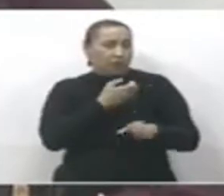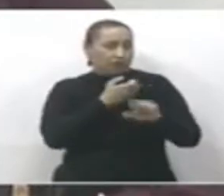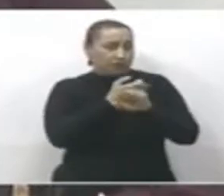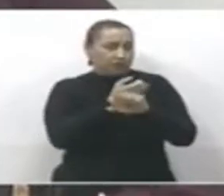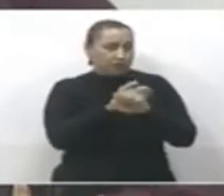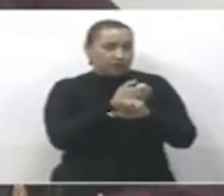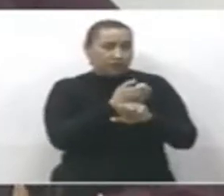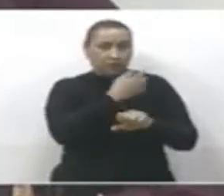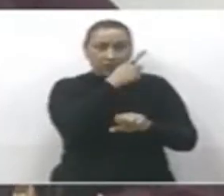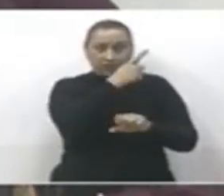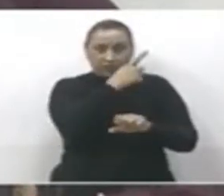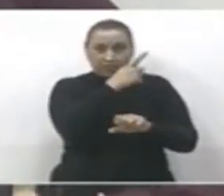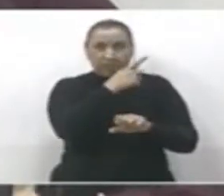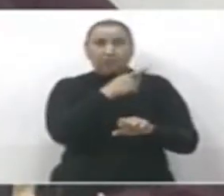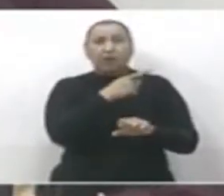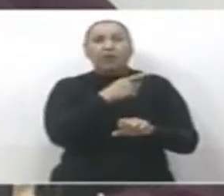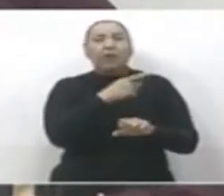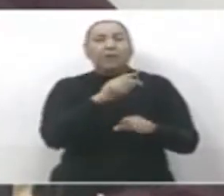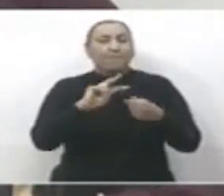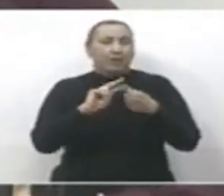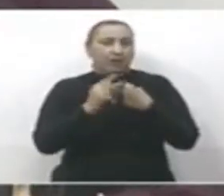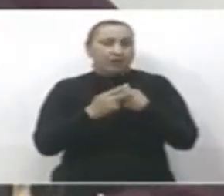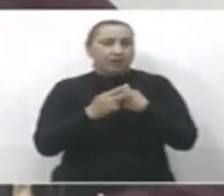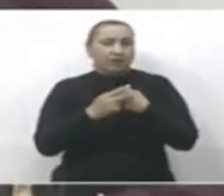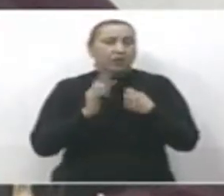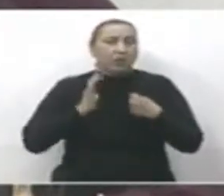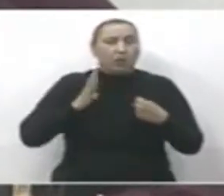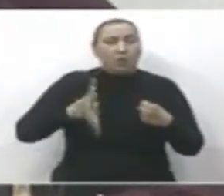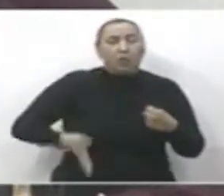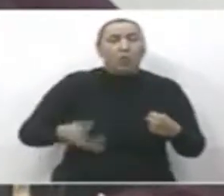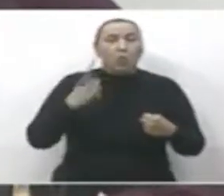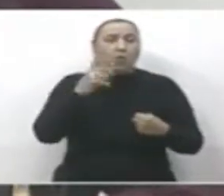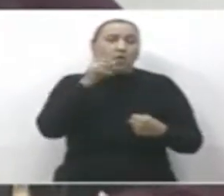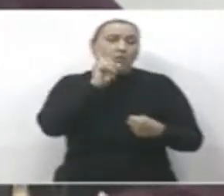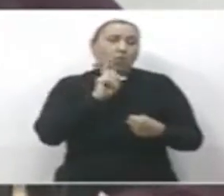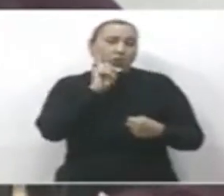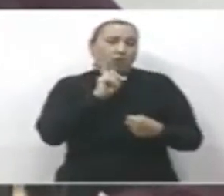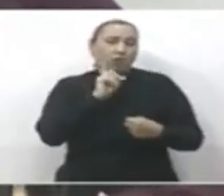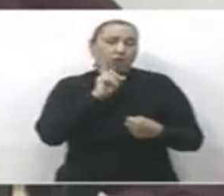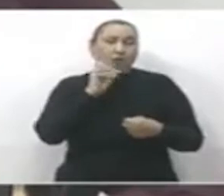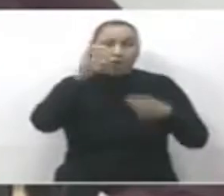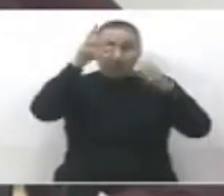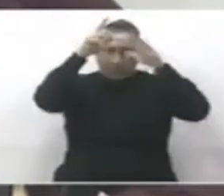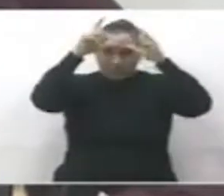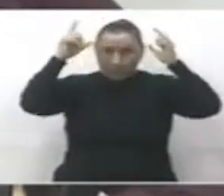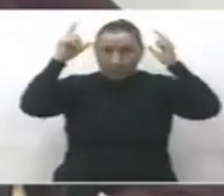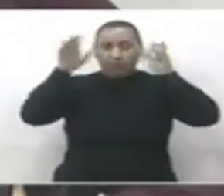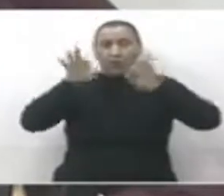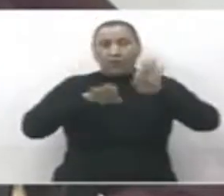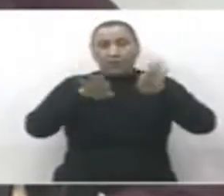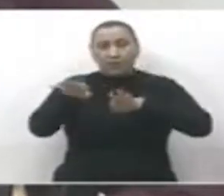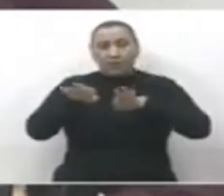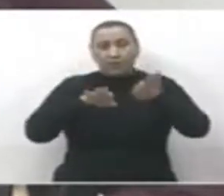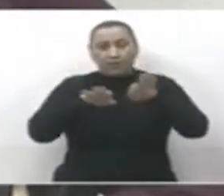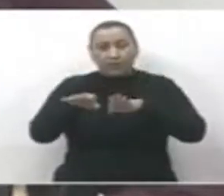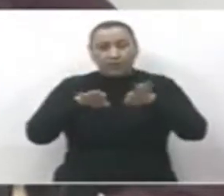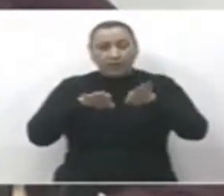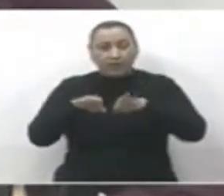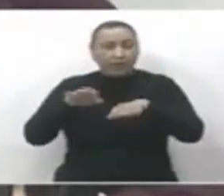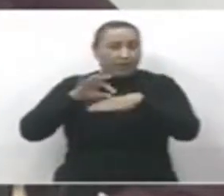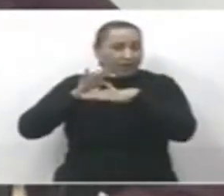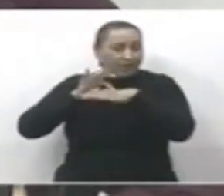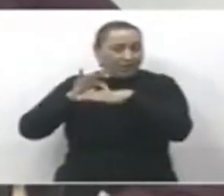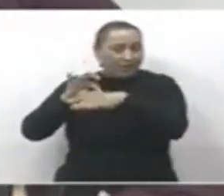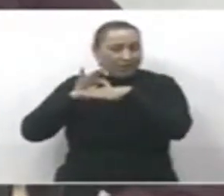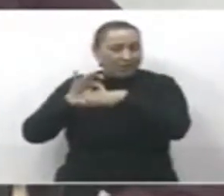y nos enorgullece que haya sido a una mujer, a una enfermera que trabaja en la primera línea de batalla.